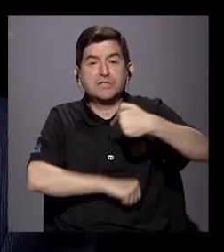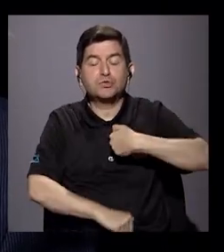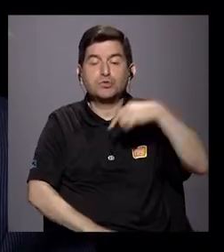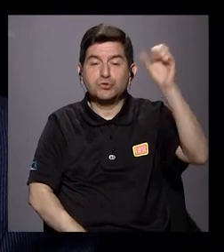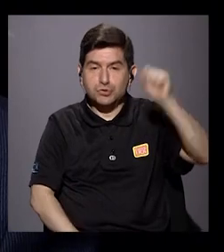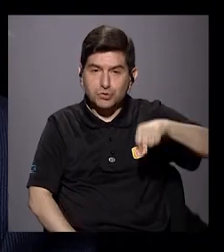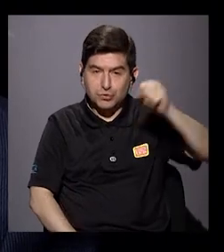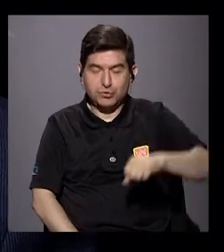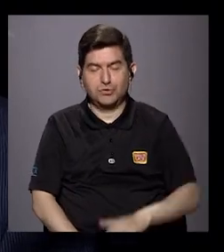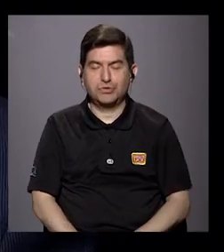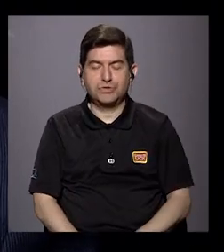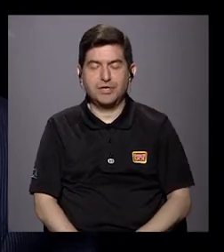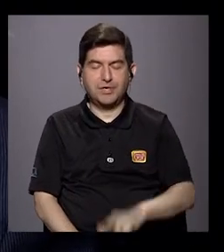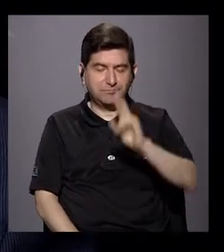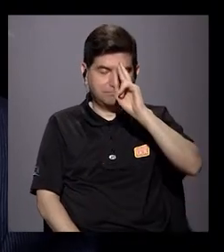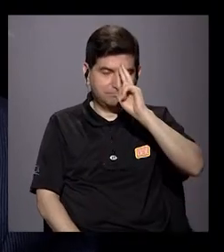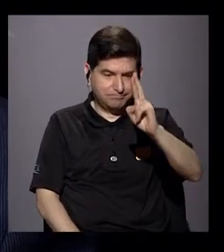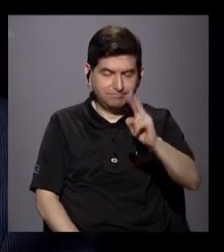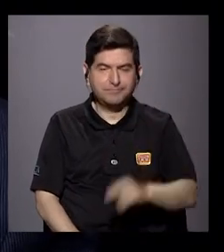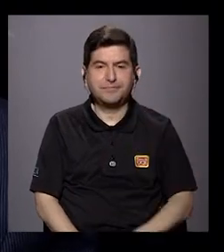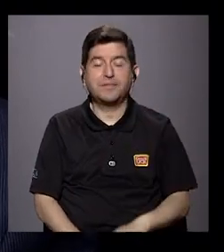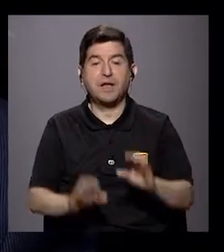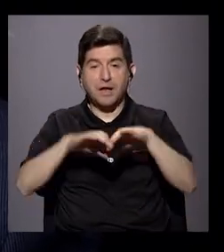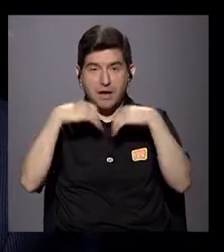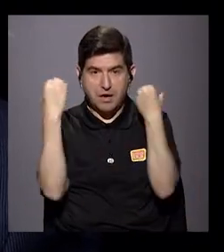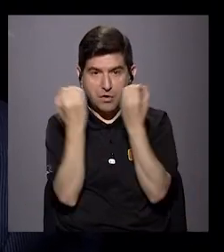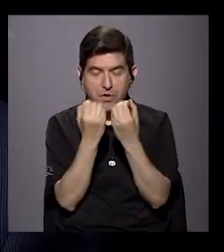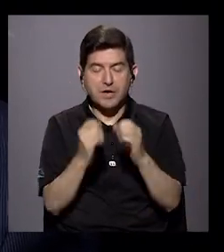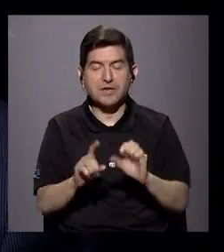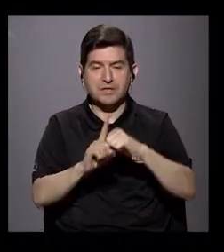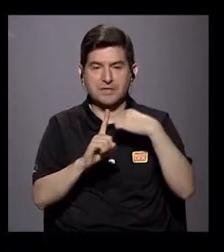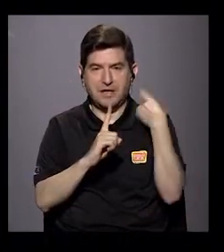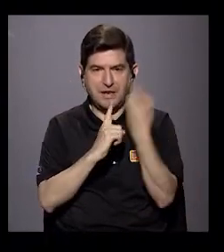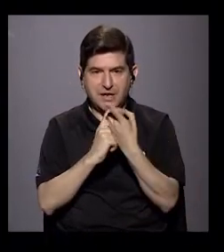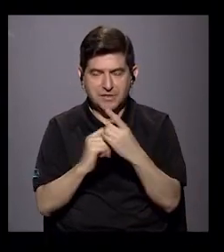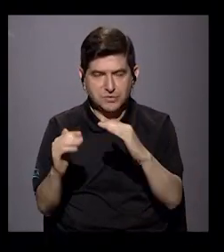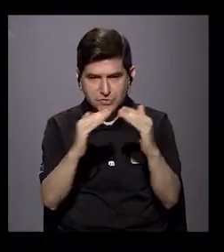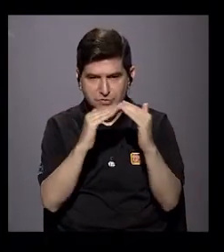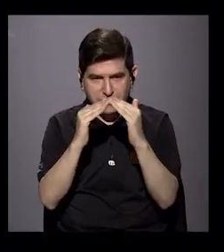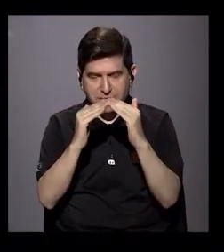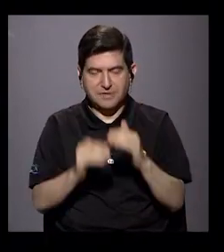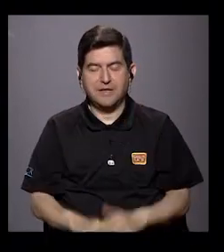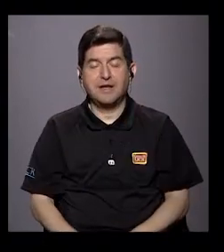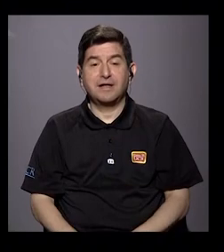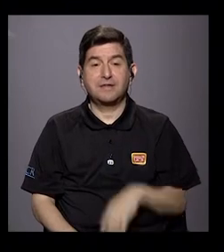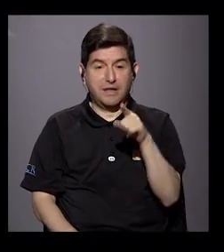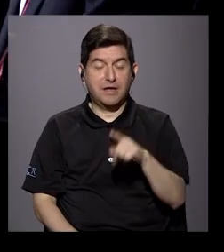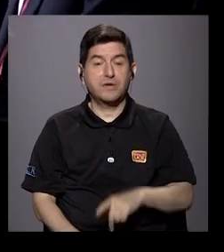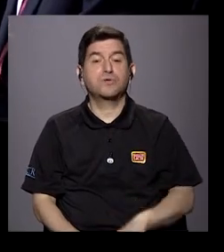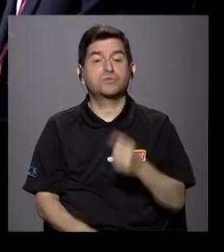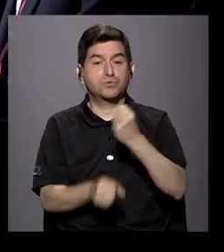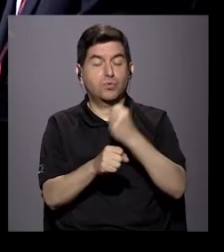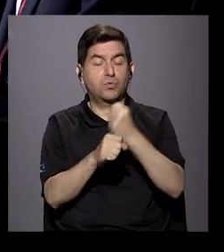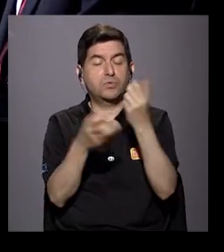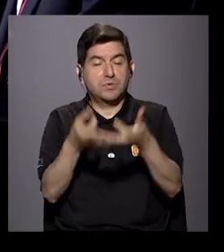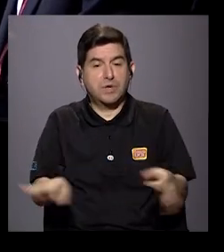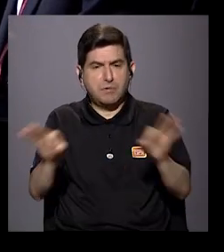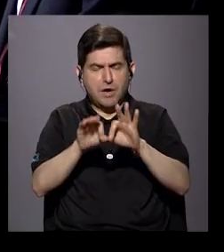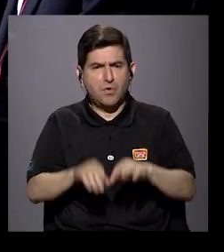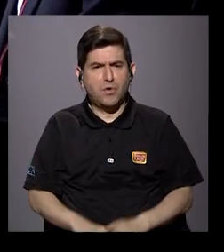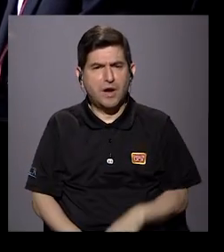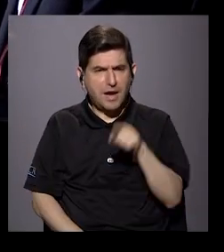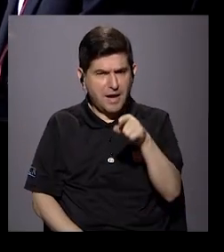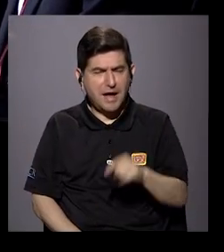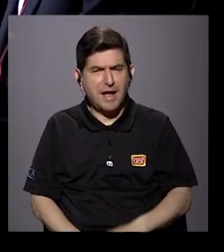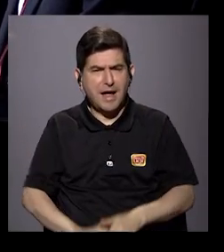hago un reconocimiento a las organizaciones de sociedad civil. Hacen un papel enorme. ¿Ha sido un aliado cercano para el comisionado?